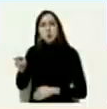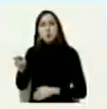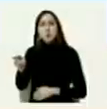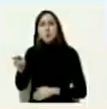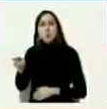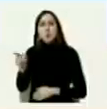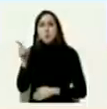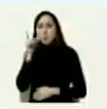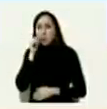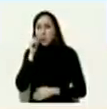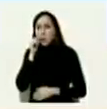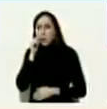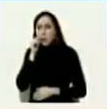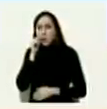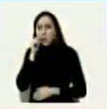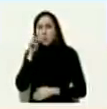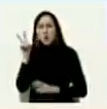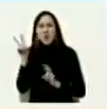extraño